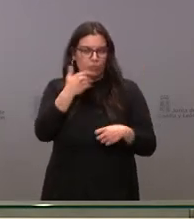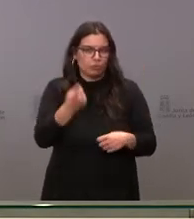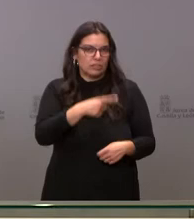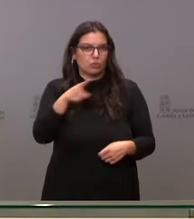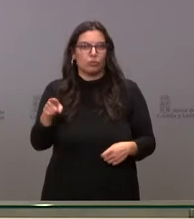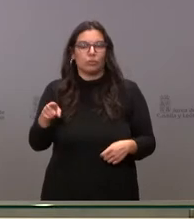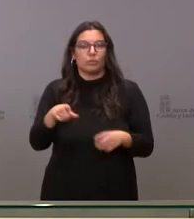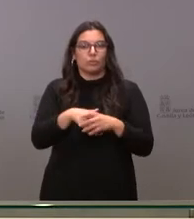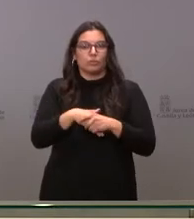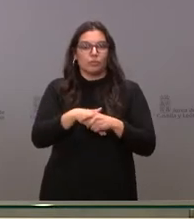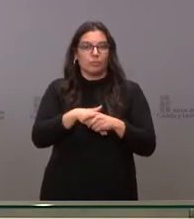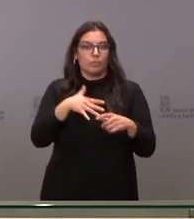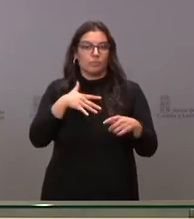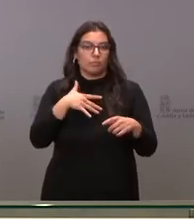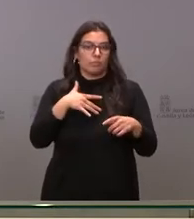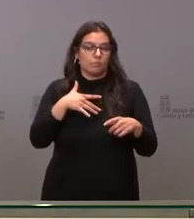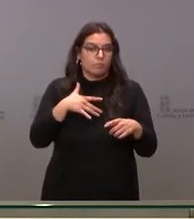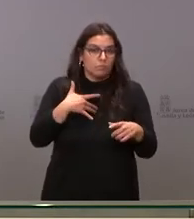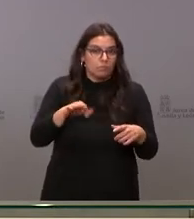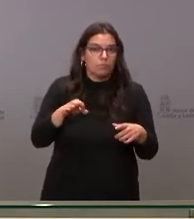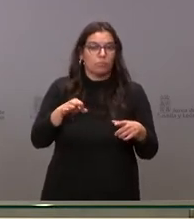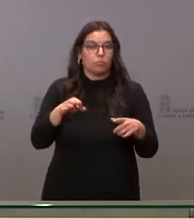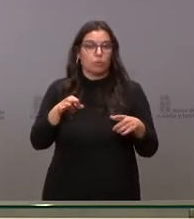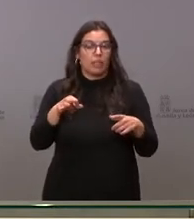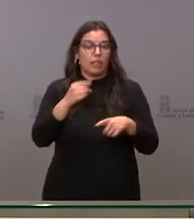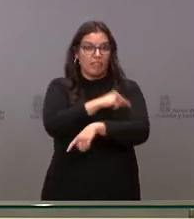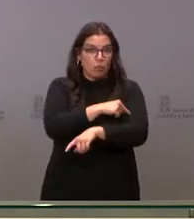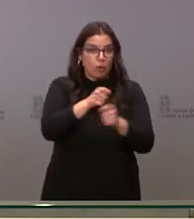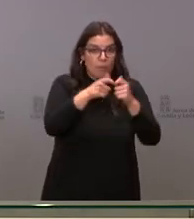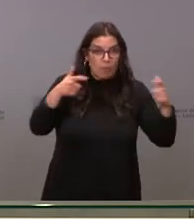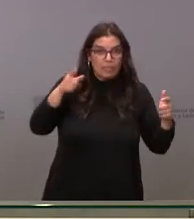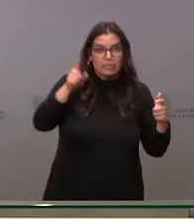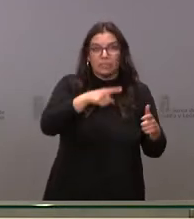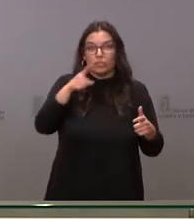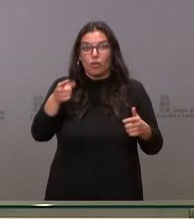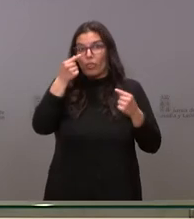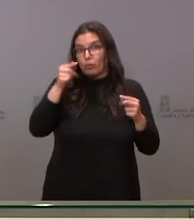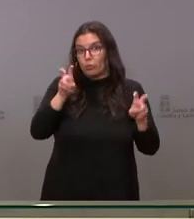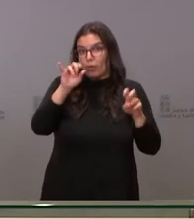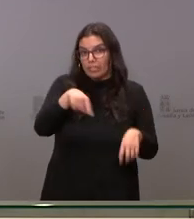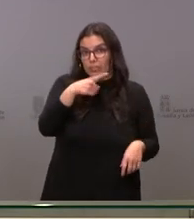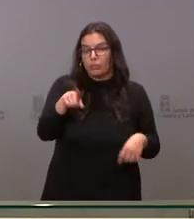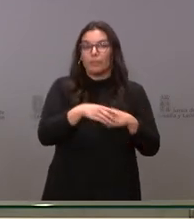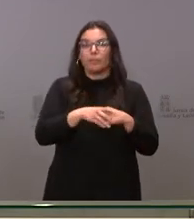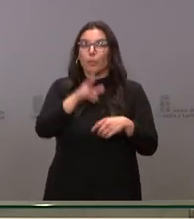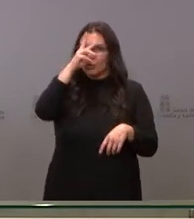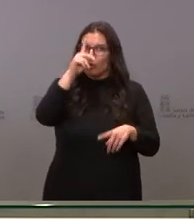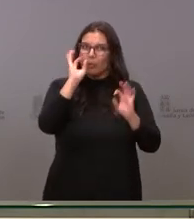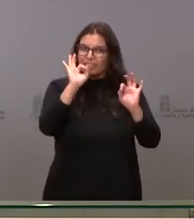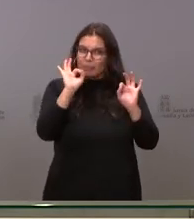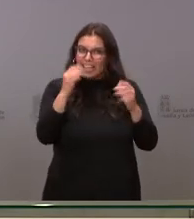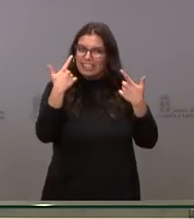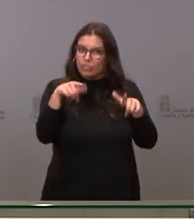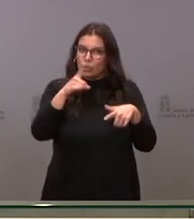no hay menos trabajadores de esos 1.500 actualmente. No sé si tienen algún dato nuevo. Si les preocupa especialmente este